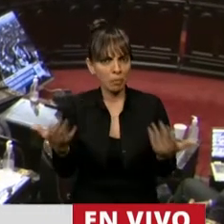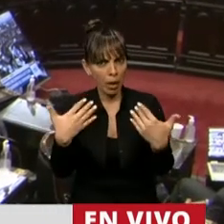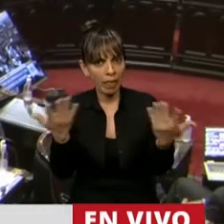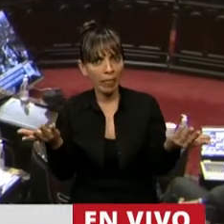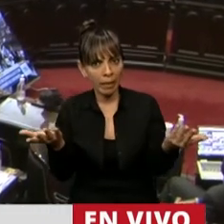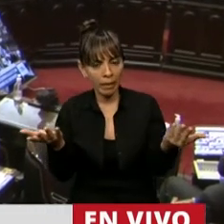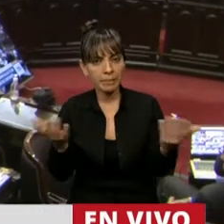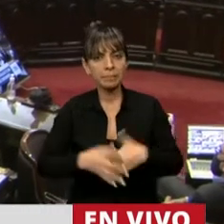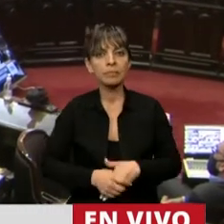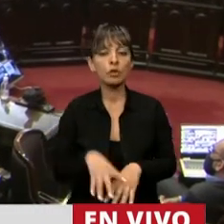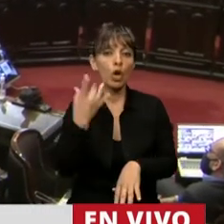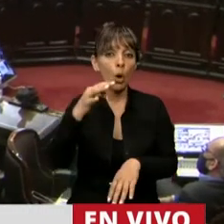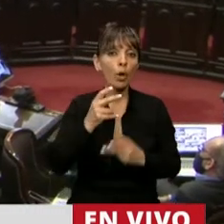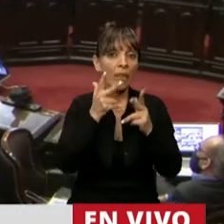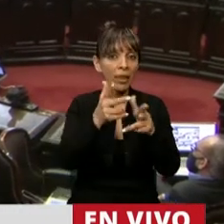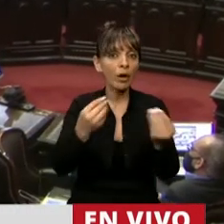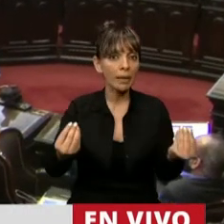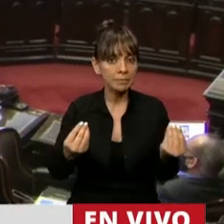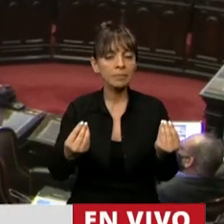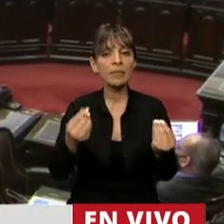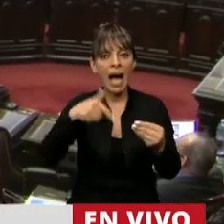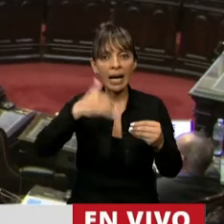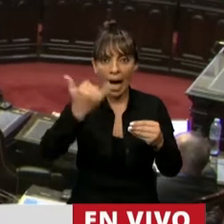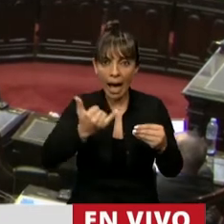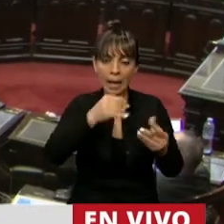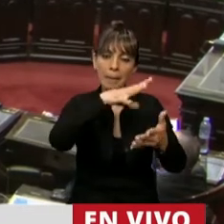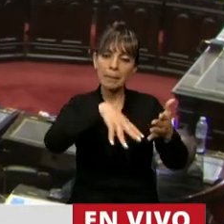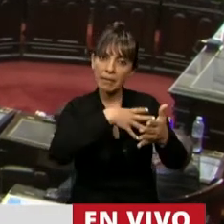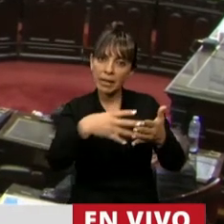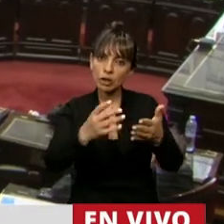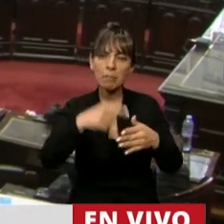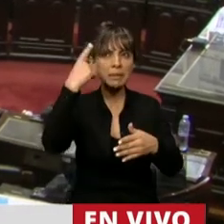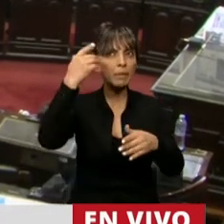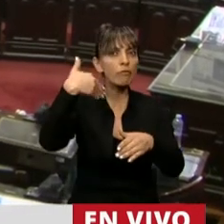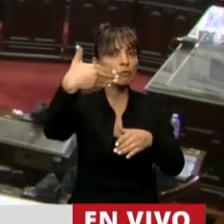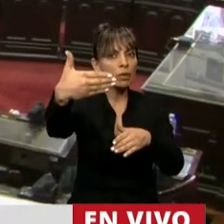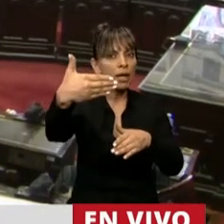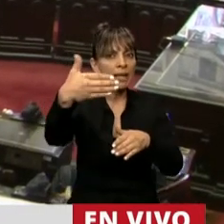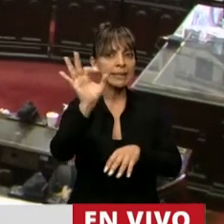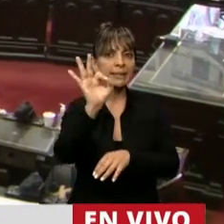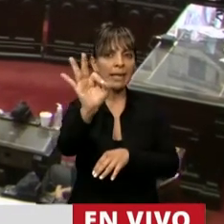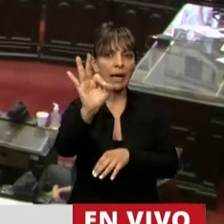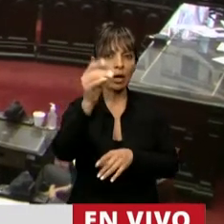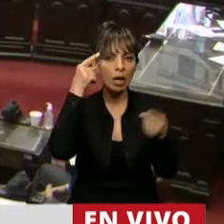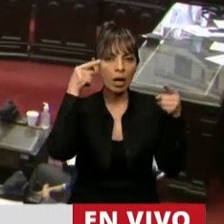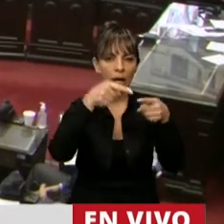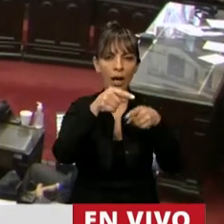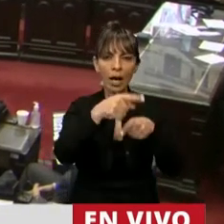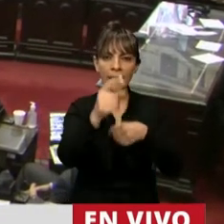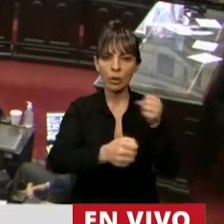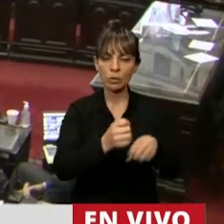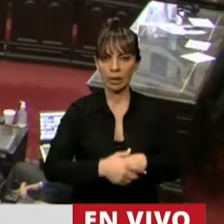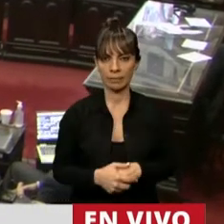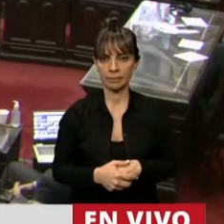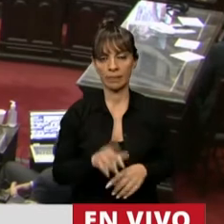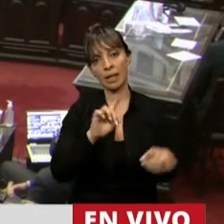es que acá hay planificación y previsibilidad cero para la industria. Y justamente lo